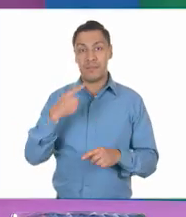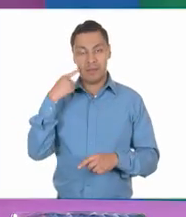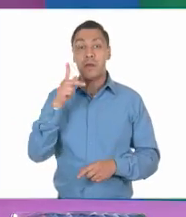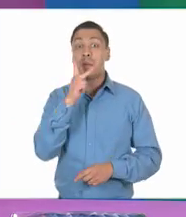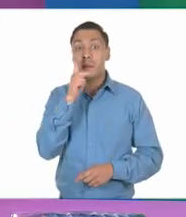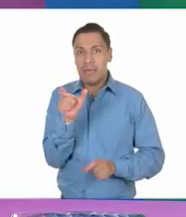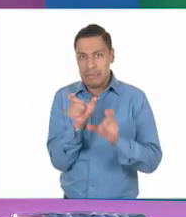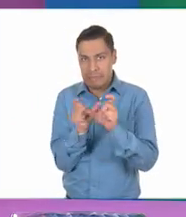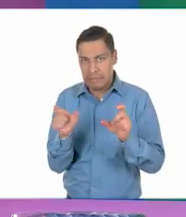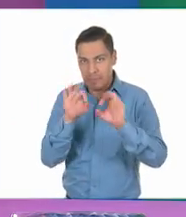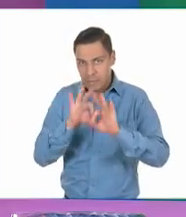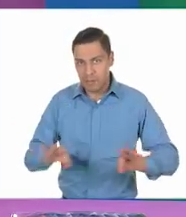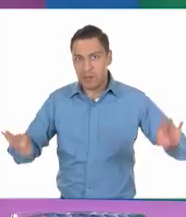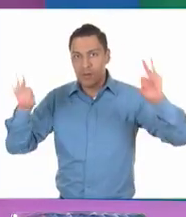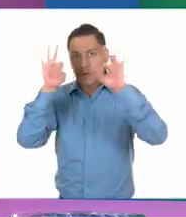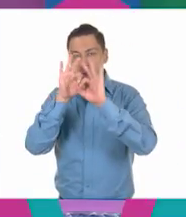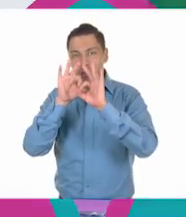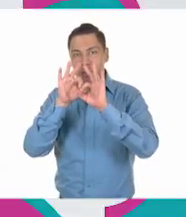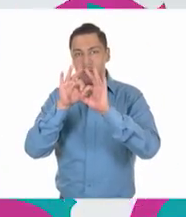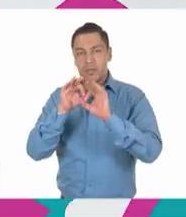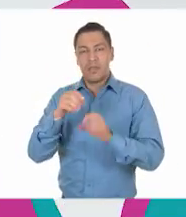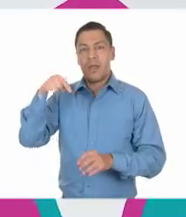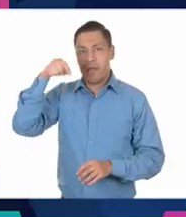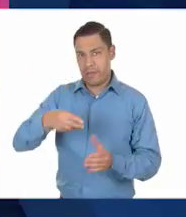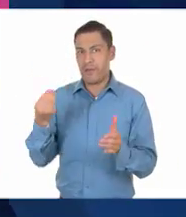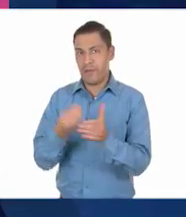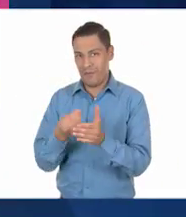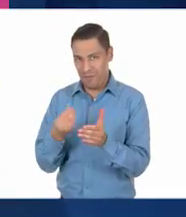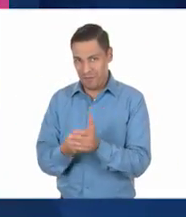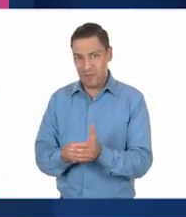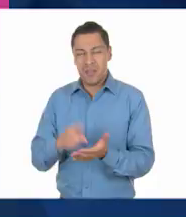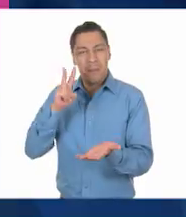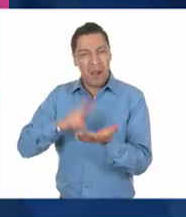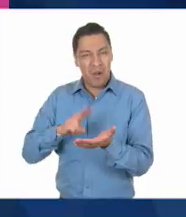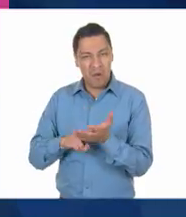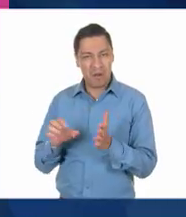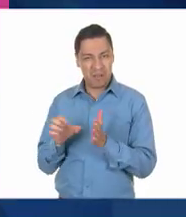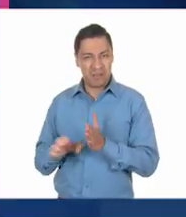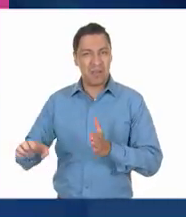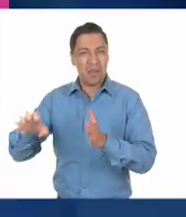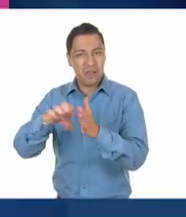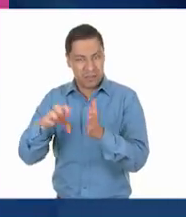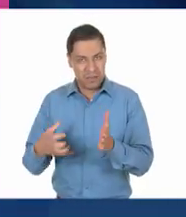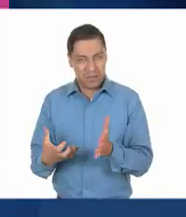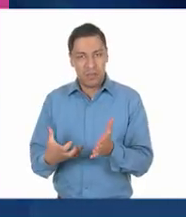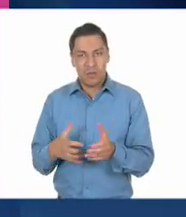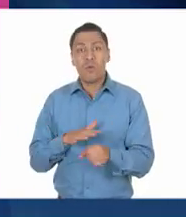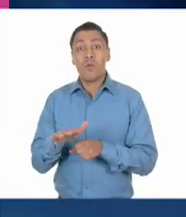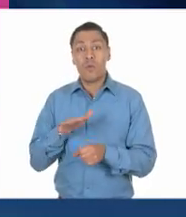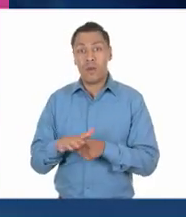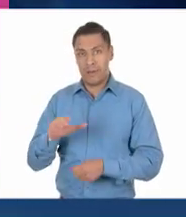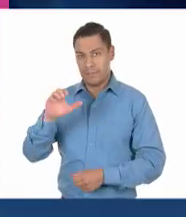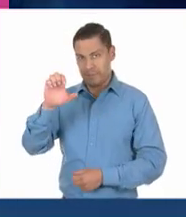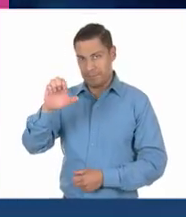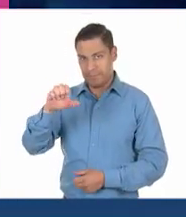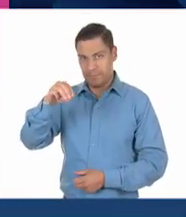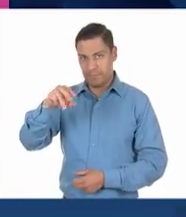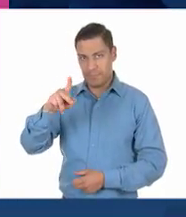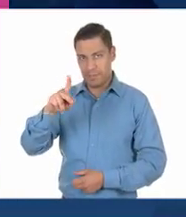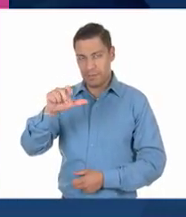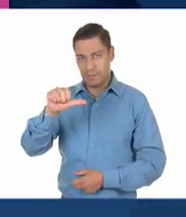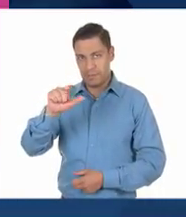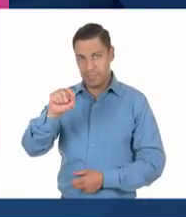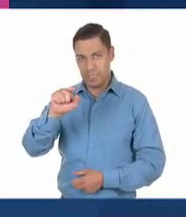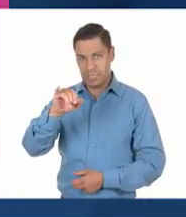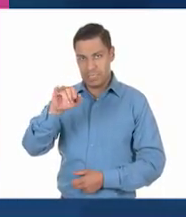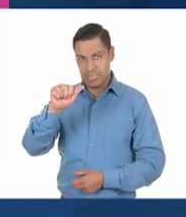muy importante porque ha sido parte de nuestras clases de formación cívica y ética y es empatía. ¡Ah! ¡Muy bien,